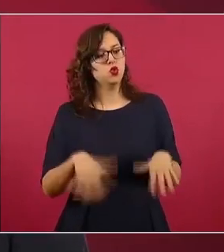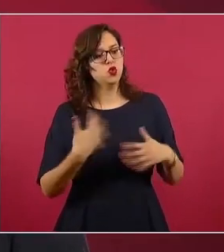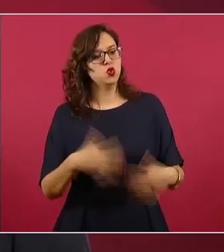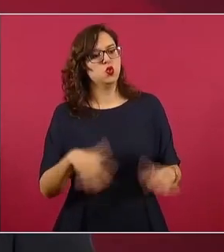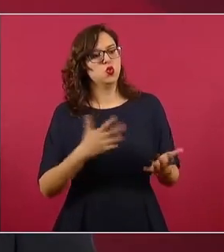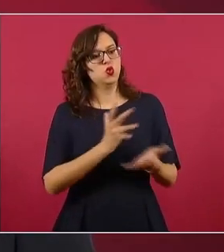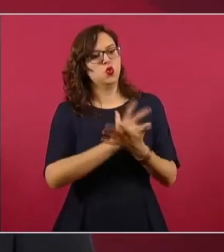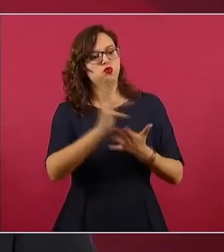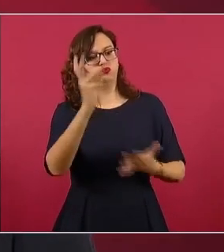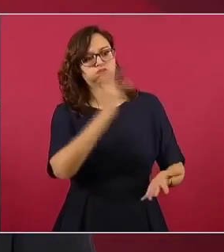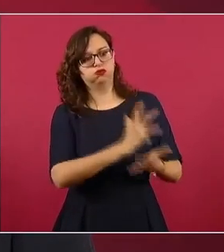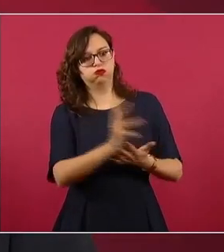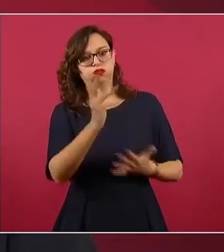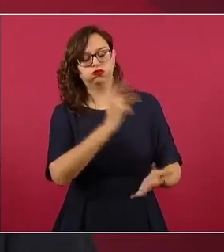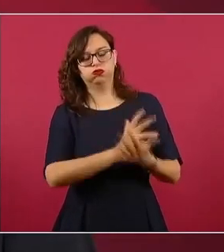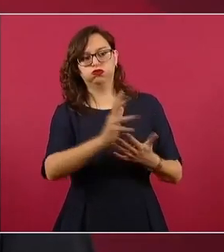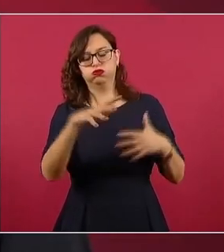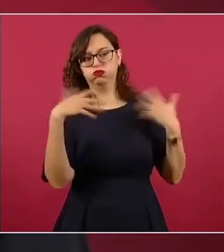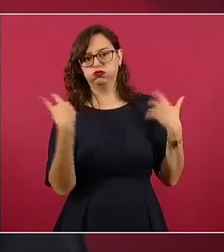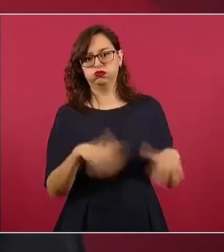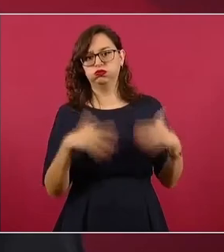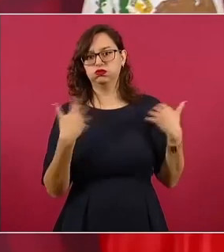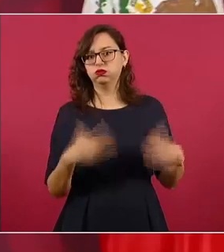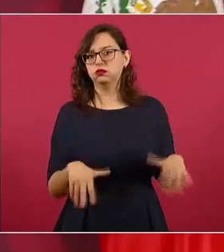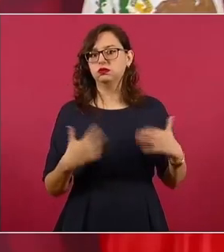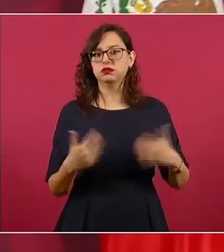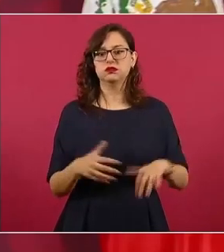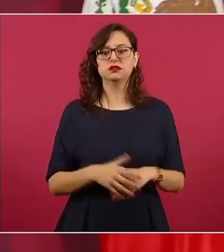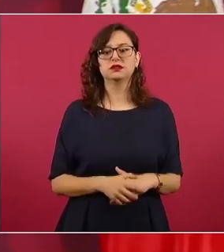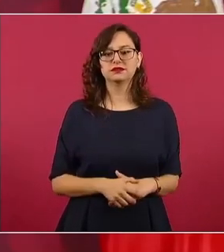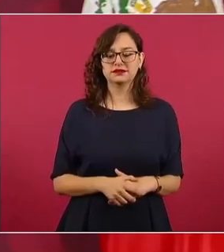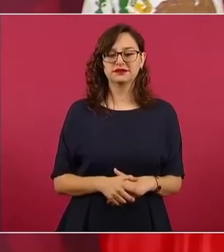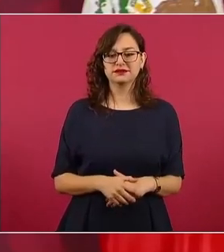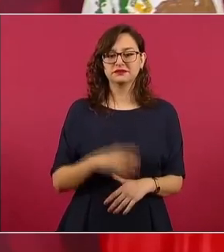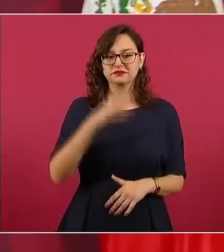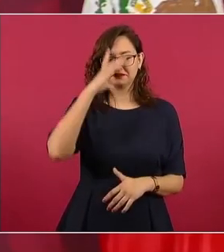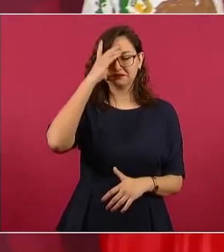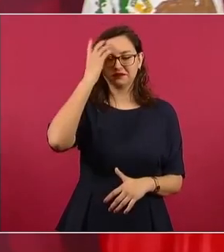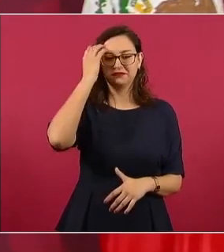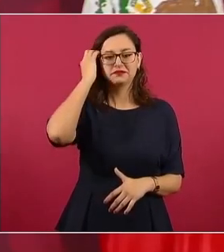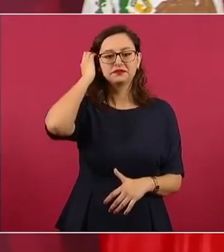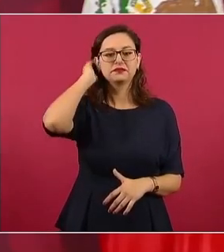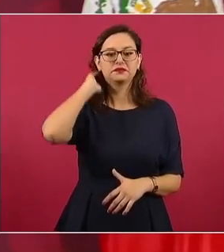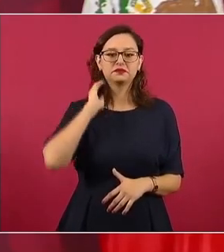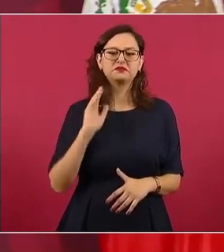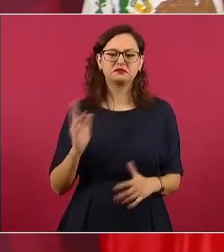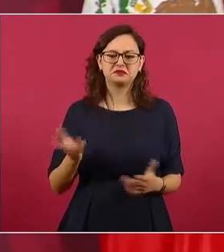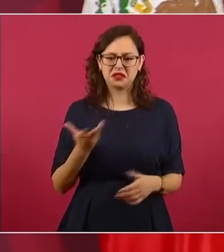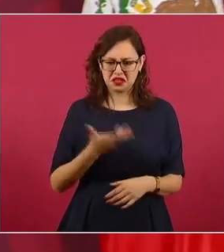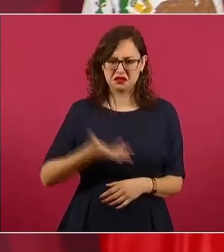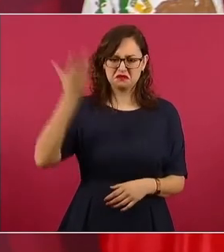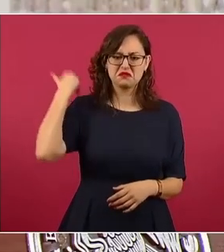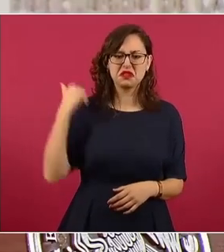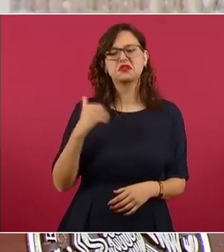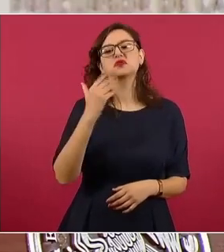volar sin que nadie dijera nada,